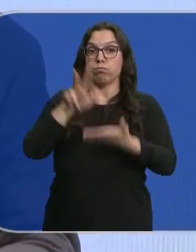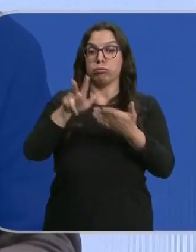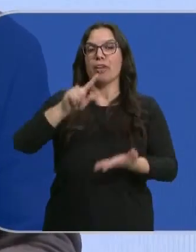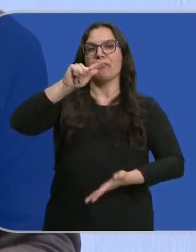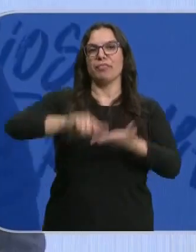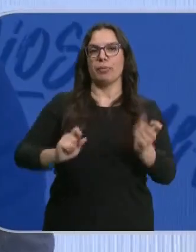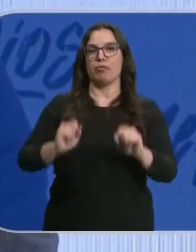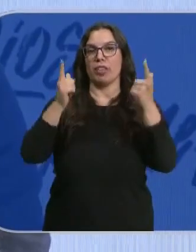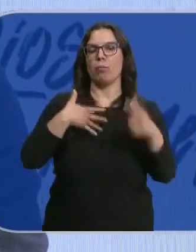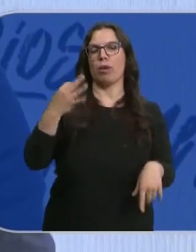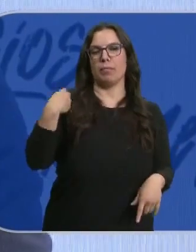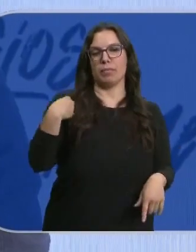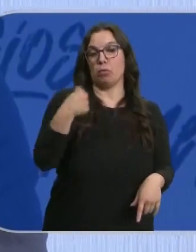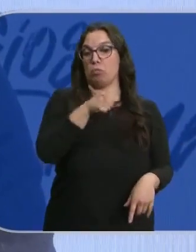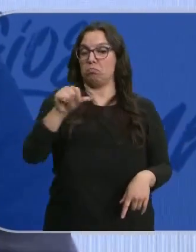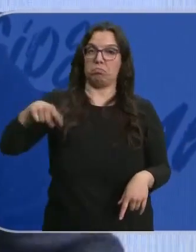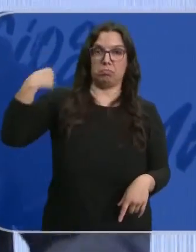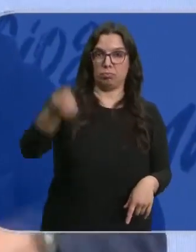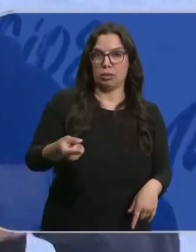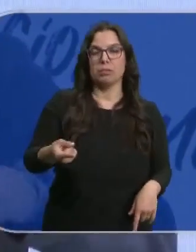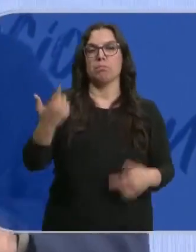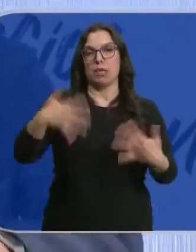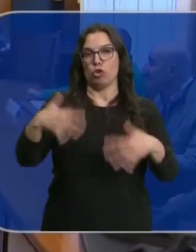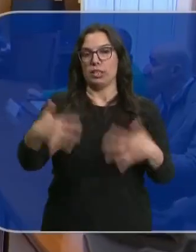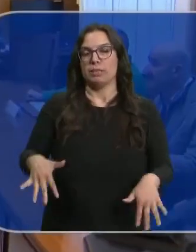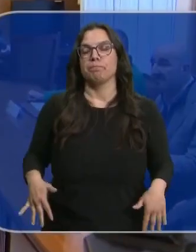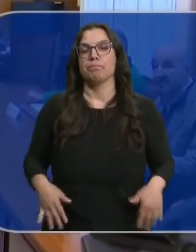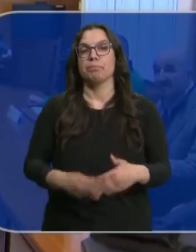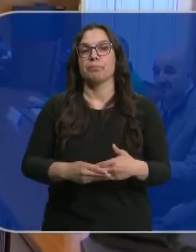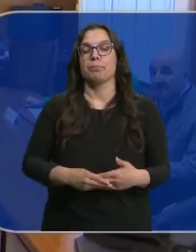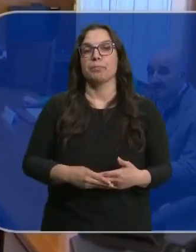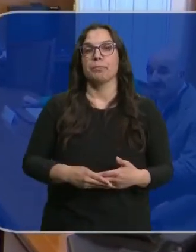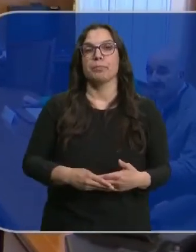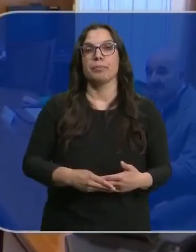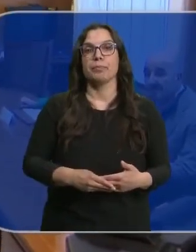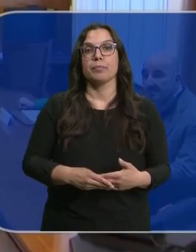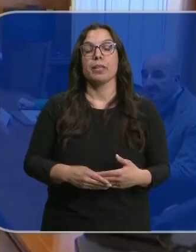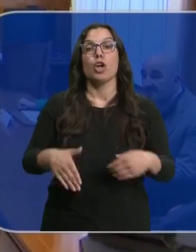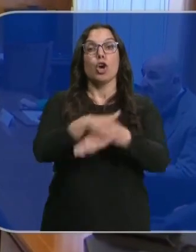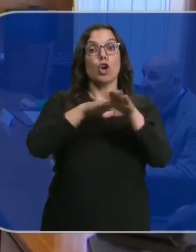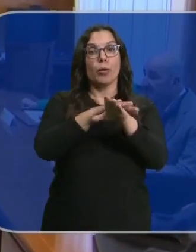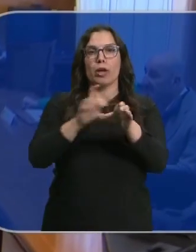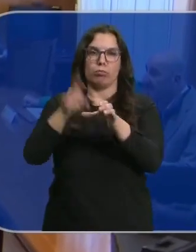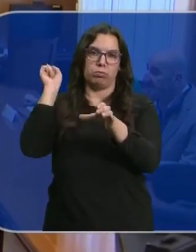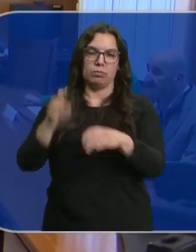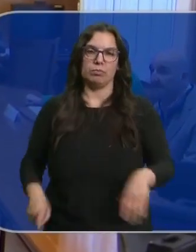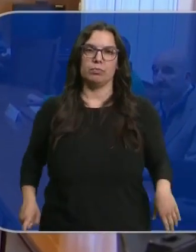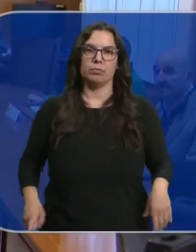firma oficial podría ser tan solo un día después, el miércoles, y sin la presencia de ningún miembro del gobierno.